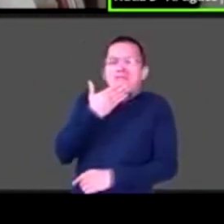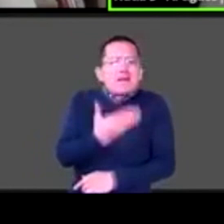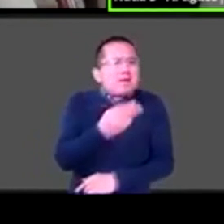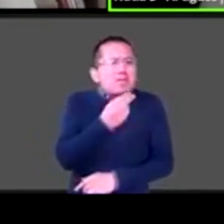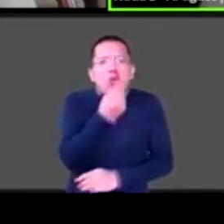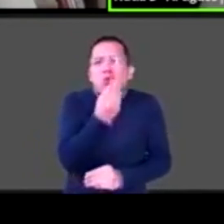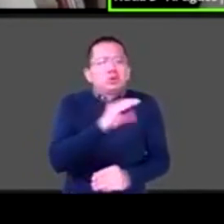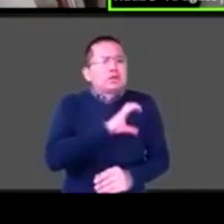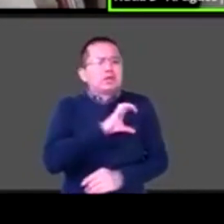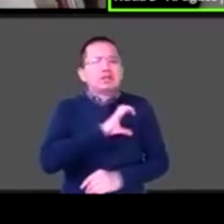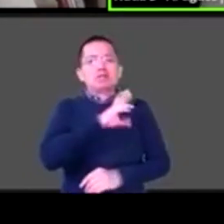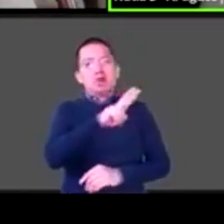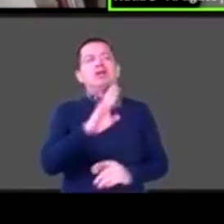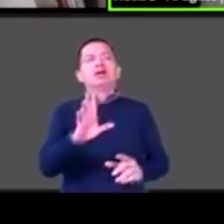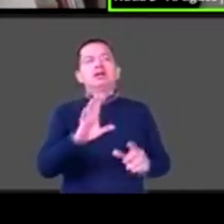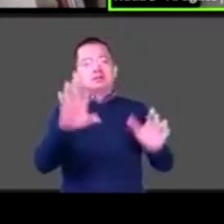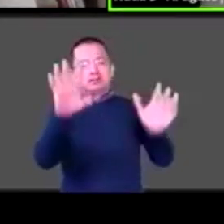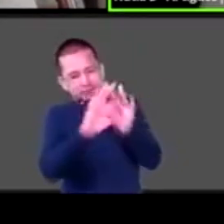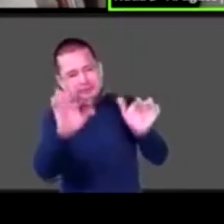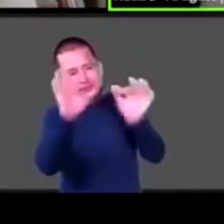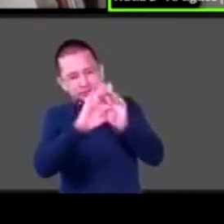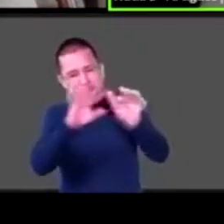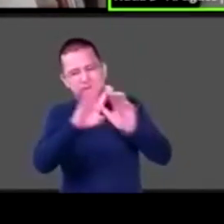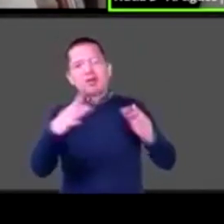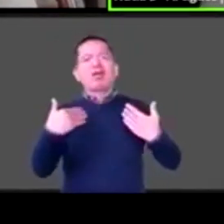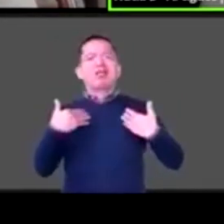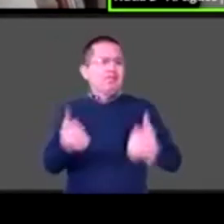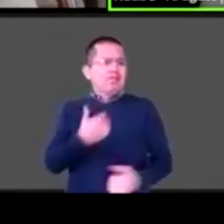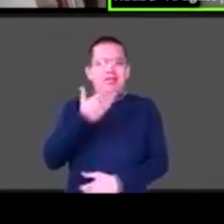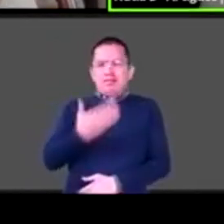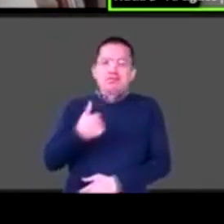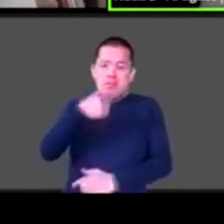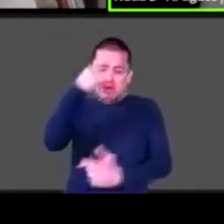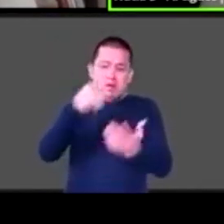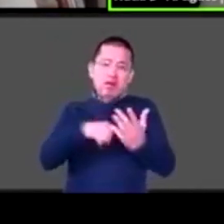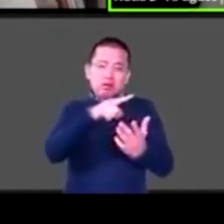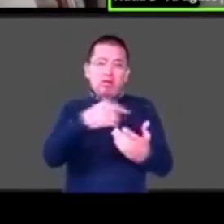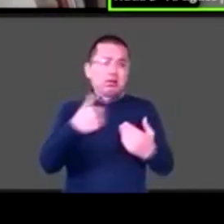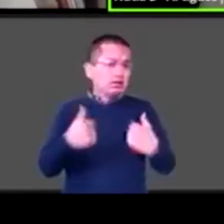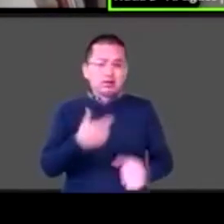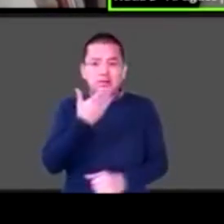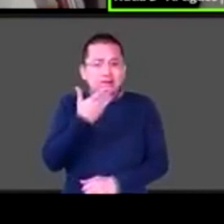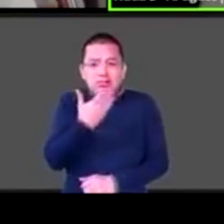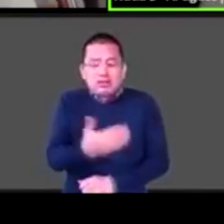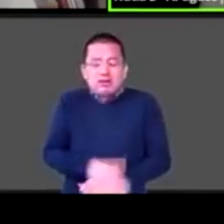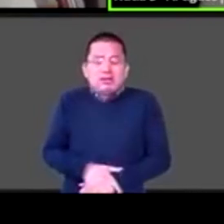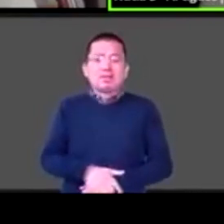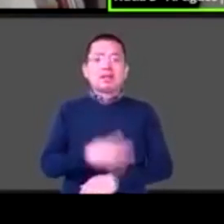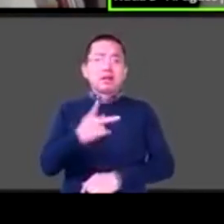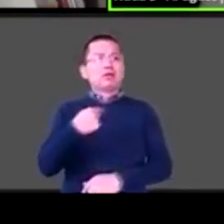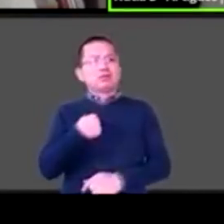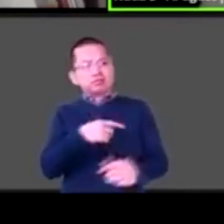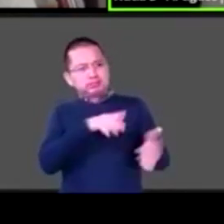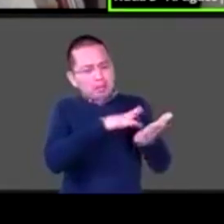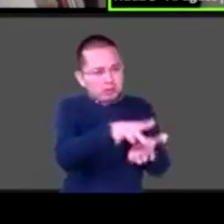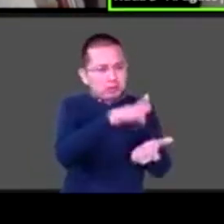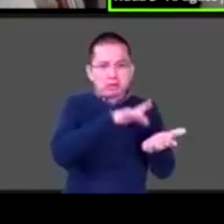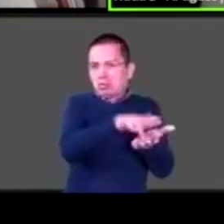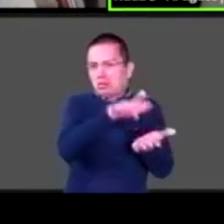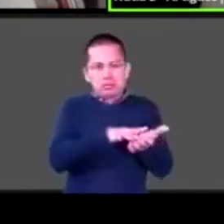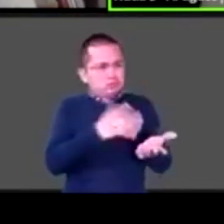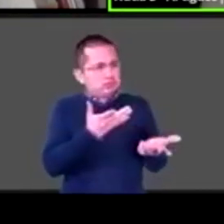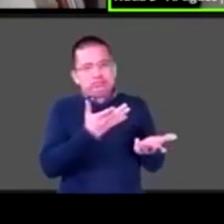Y bueno, estamos también apoyando, yo creo que eso es algo que estamos viviendo muchísimas personas en México, ¿no?